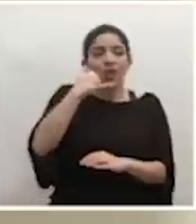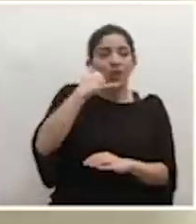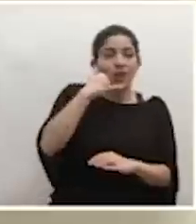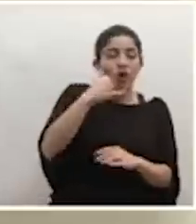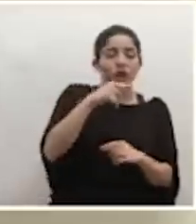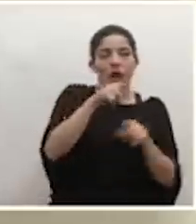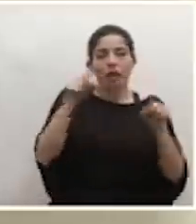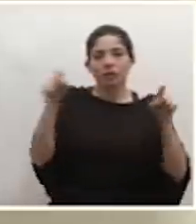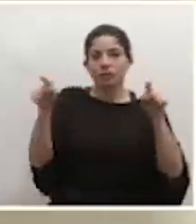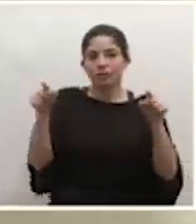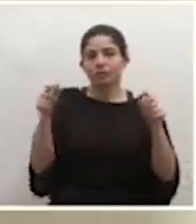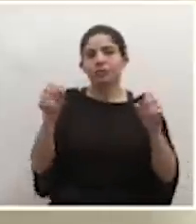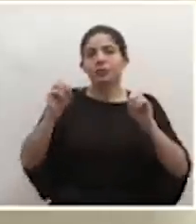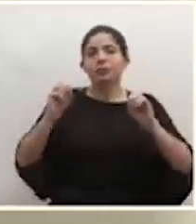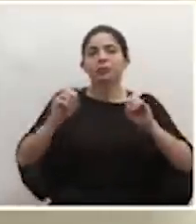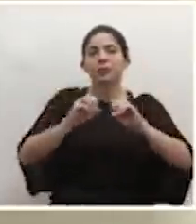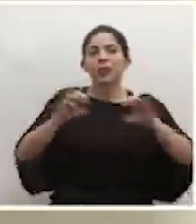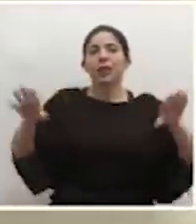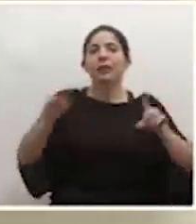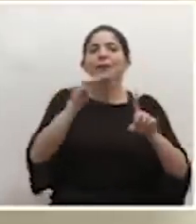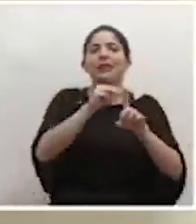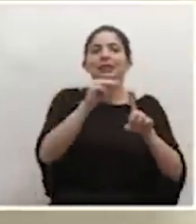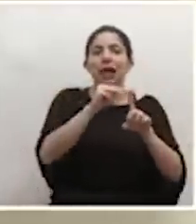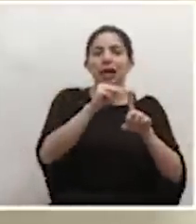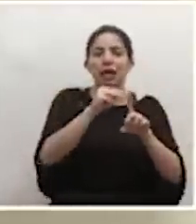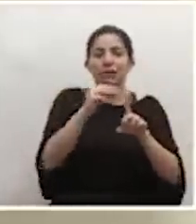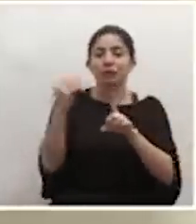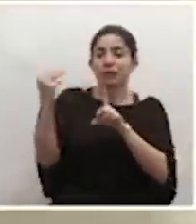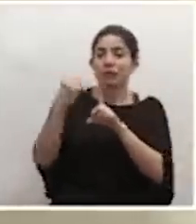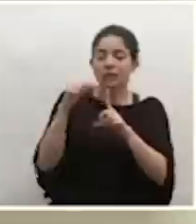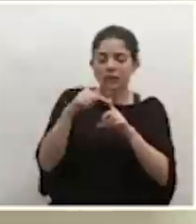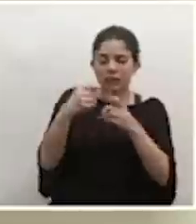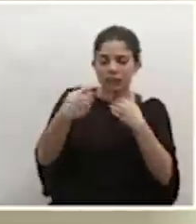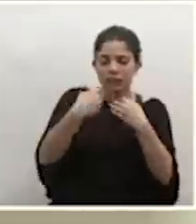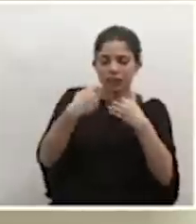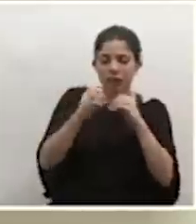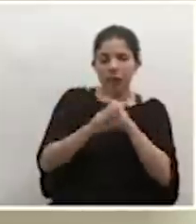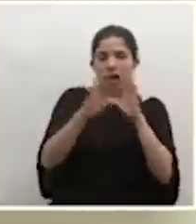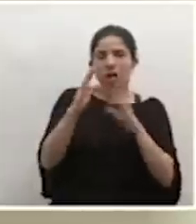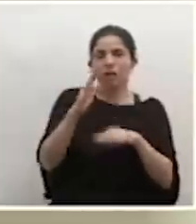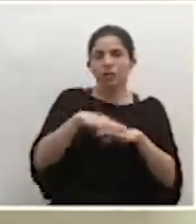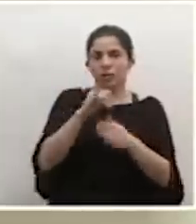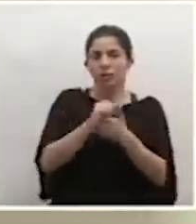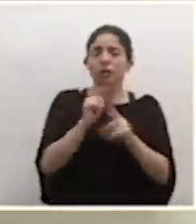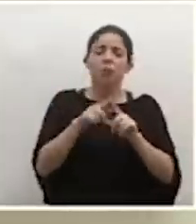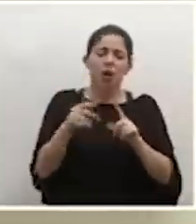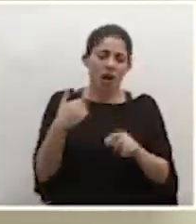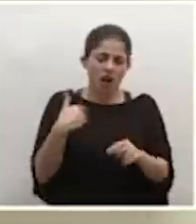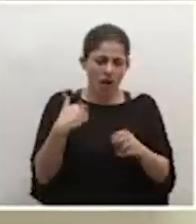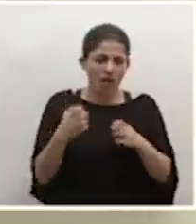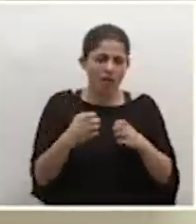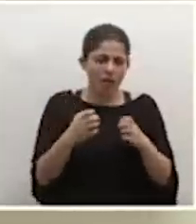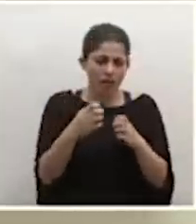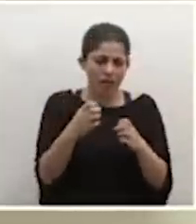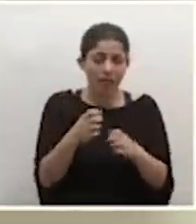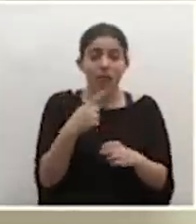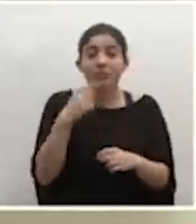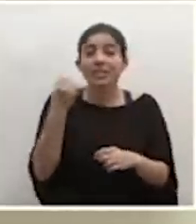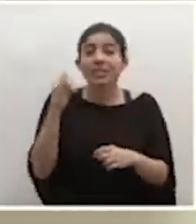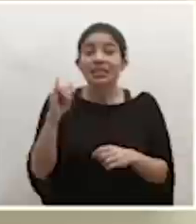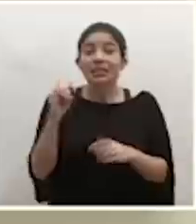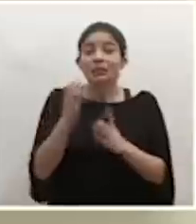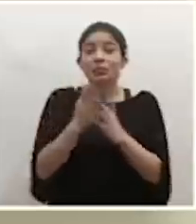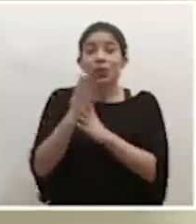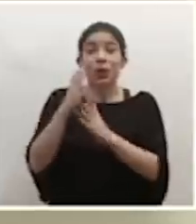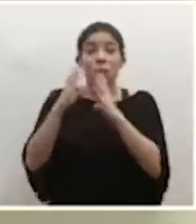puedan también eventualmente enviar mensajes donde vengan algunas aclaraciones al respecto. Pero claro que hay estrategias y más bien si los medios